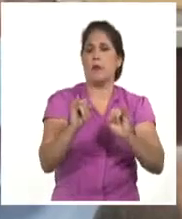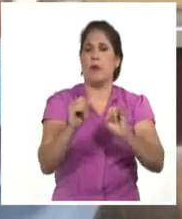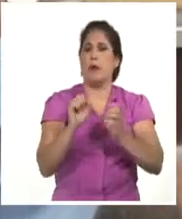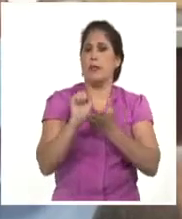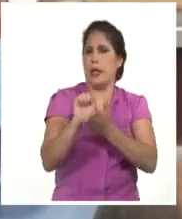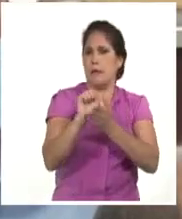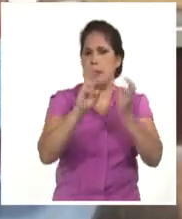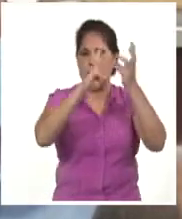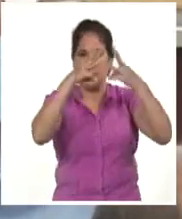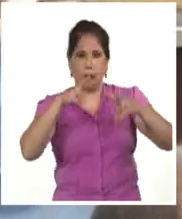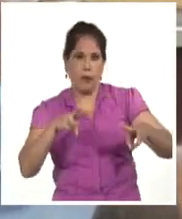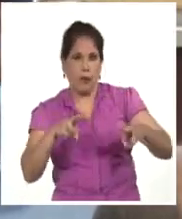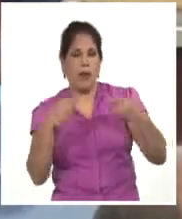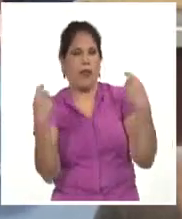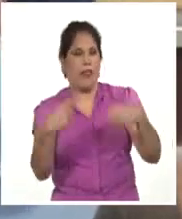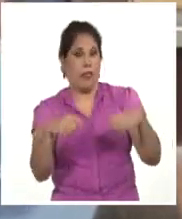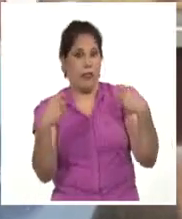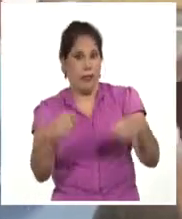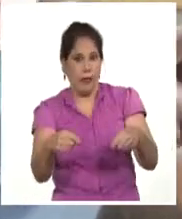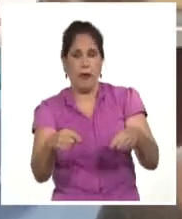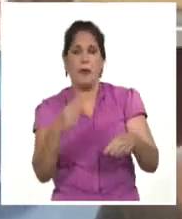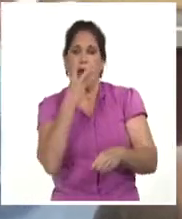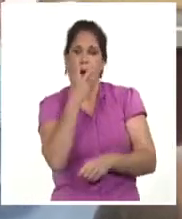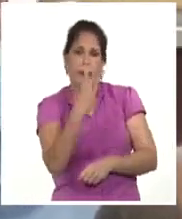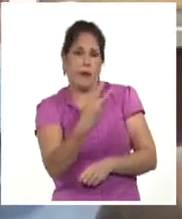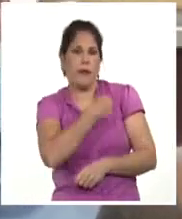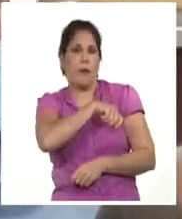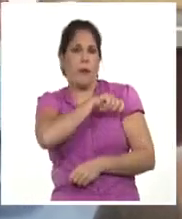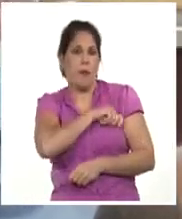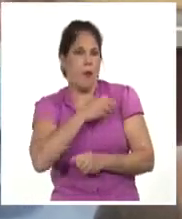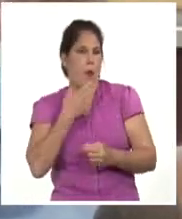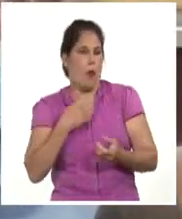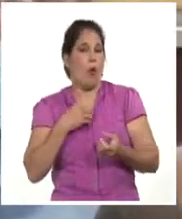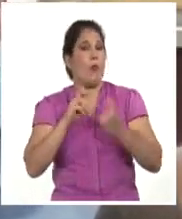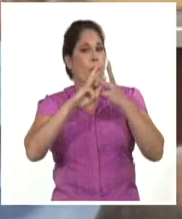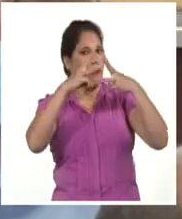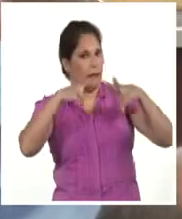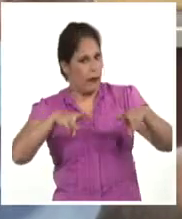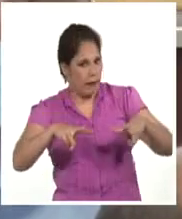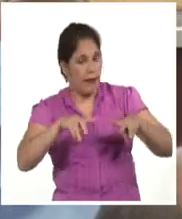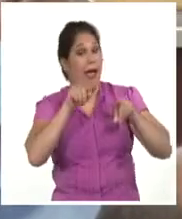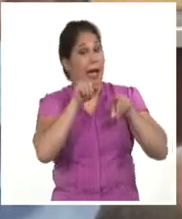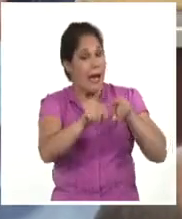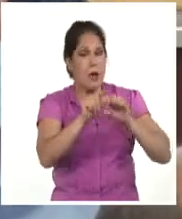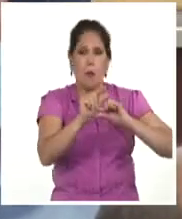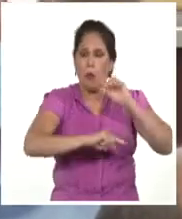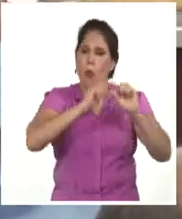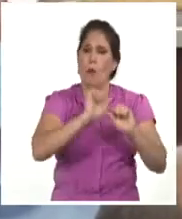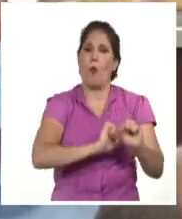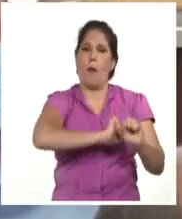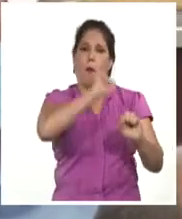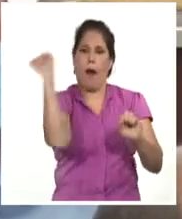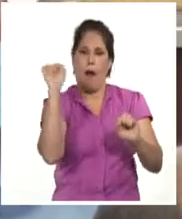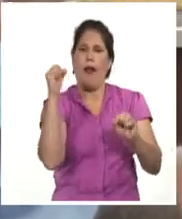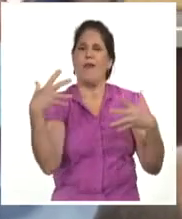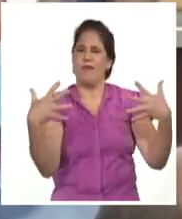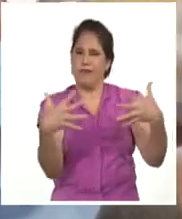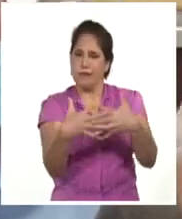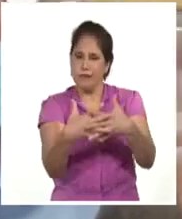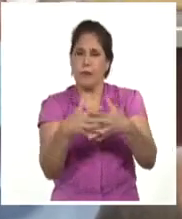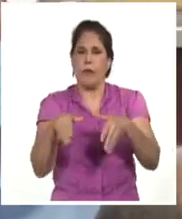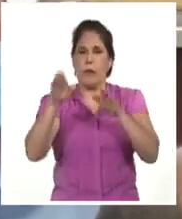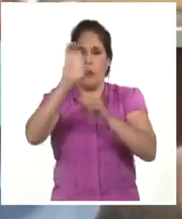servicio a través de las redes sociales, se atiende la población a través de las redes sociales y entonces vamos a ganar mayor articulación